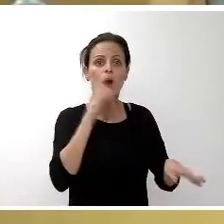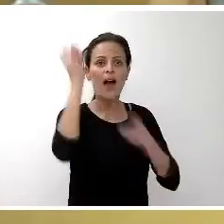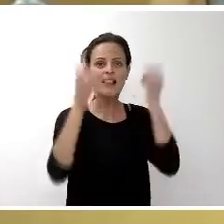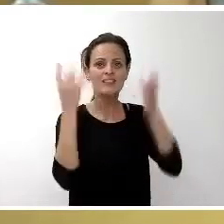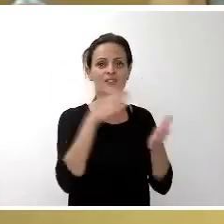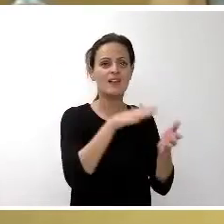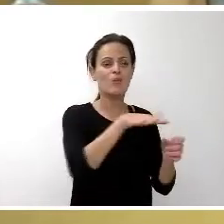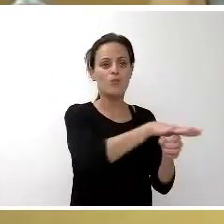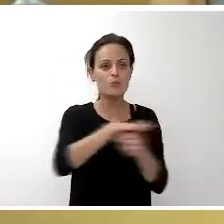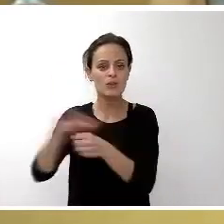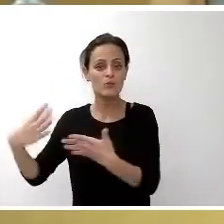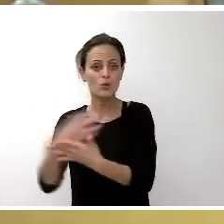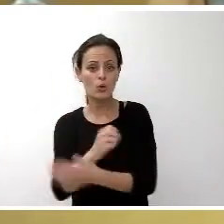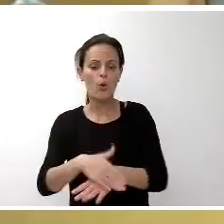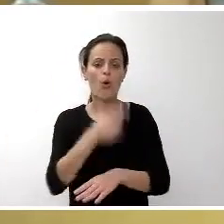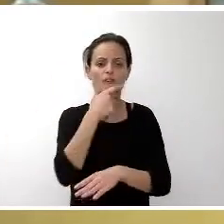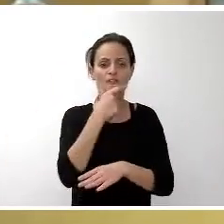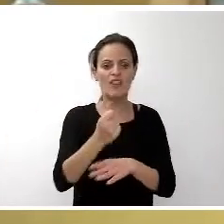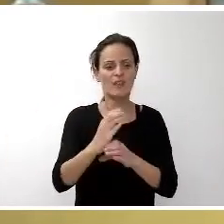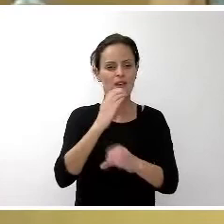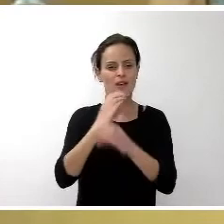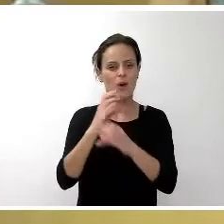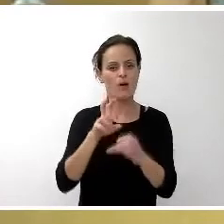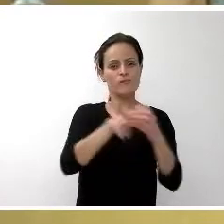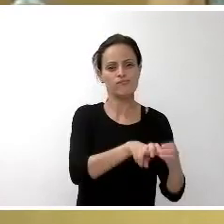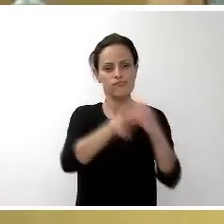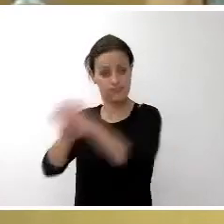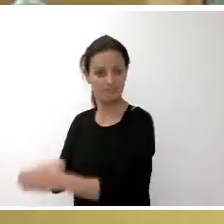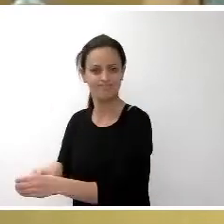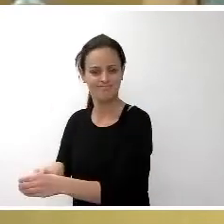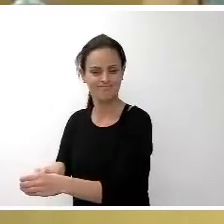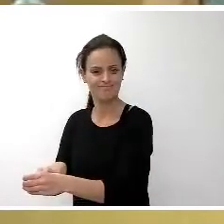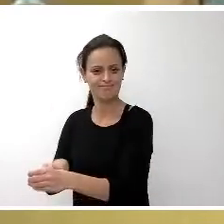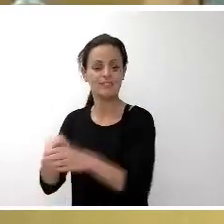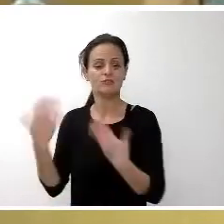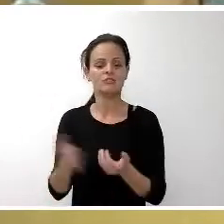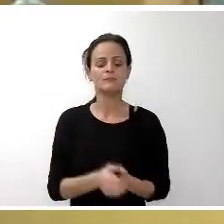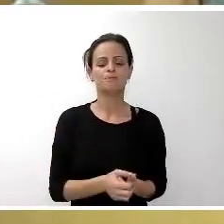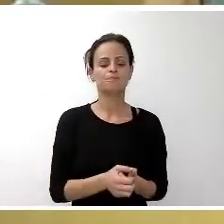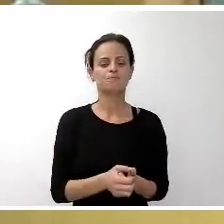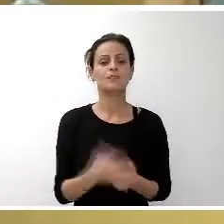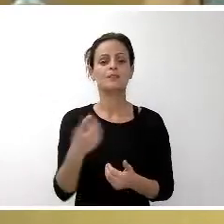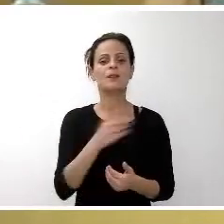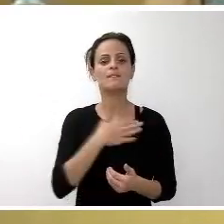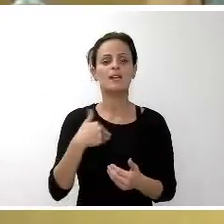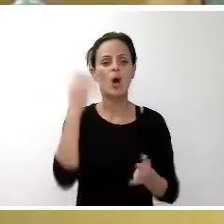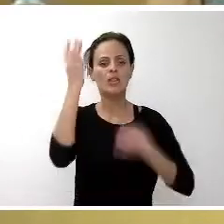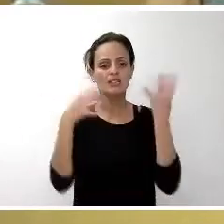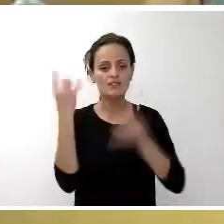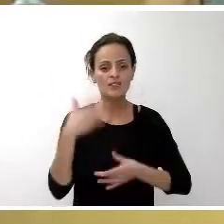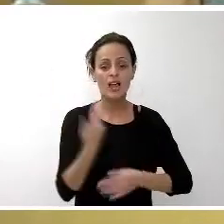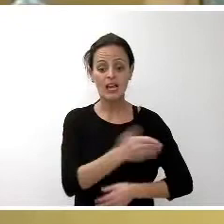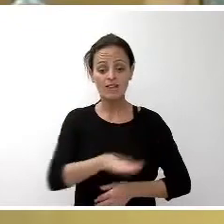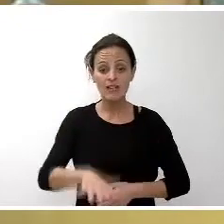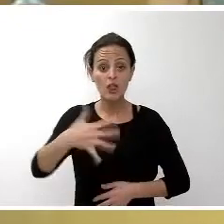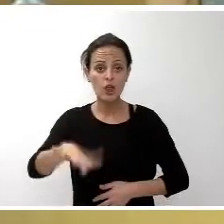municipios o se faciliten guaguas gratuitas para trasladarlos. Se realicen actividades infantiles en